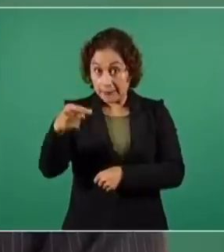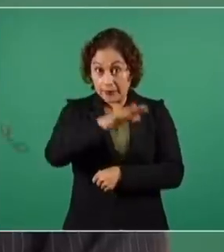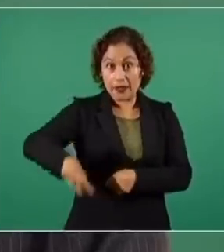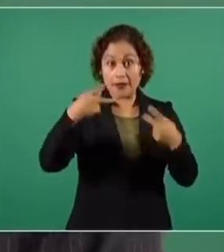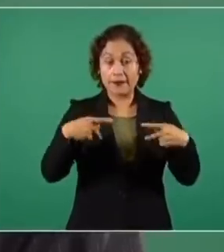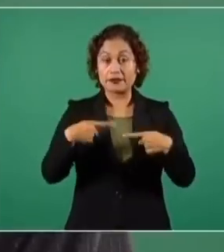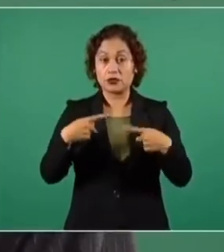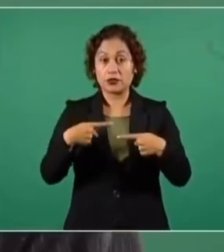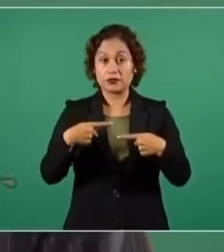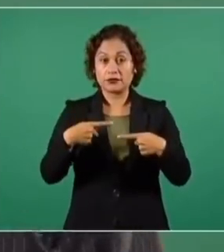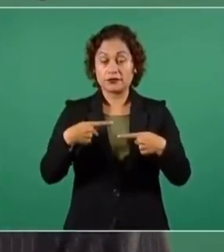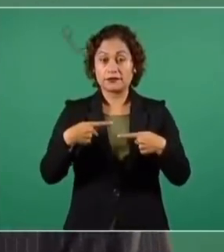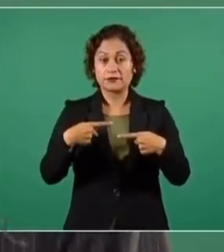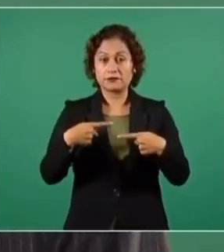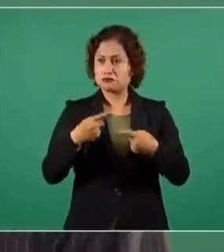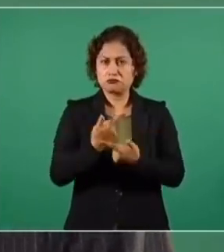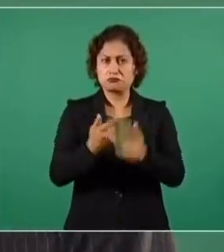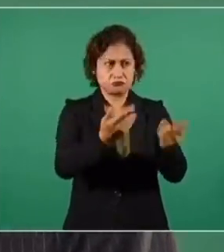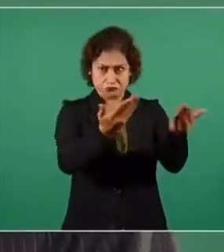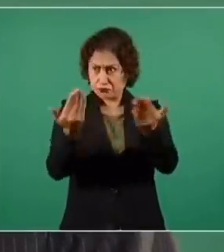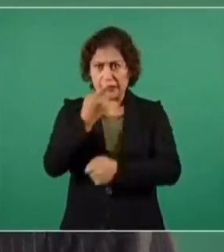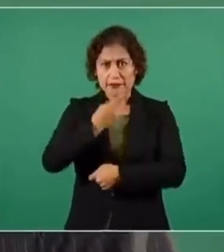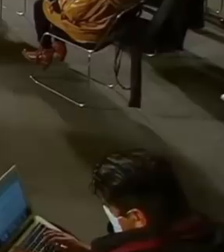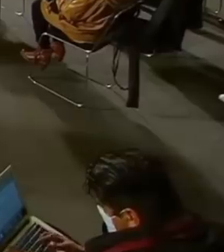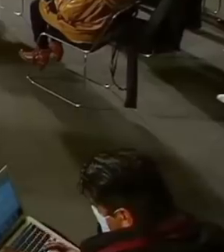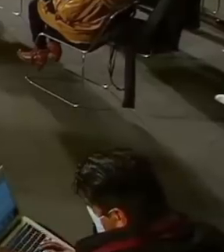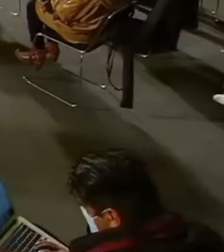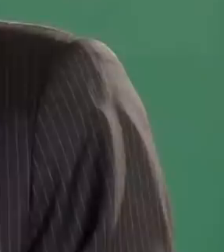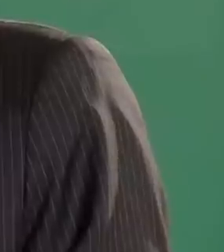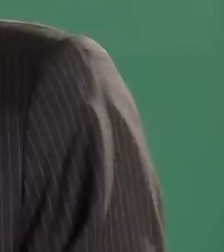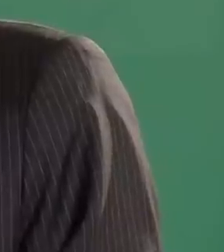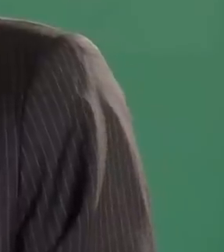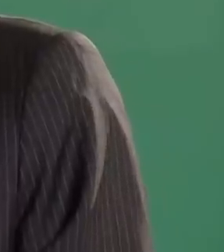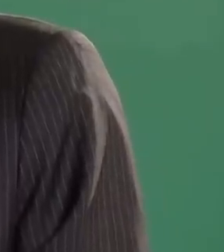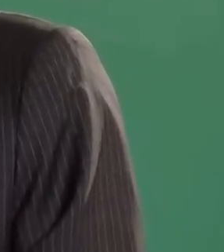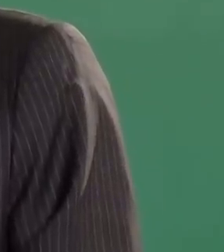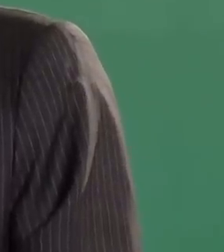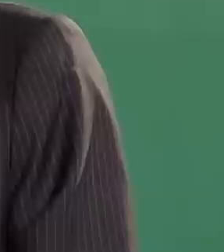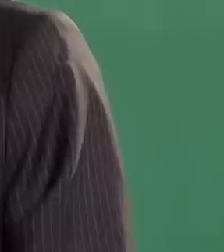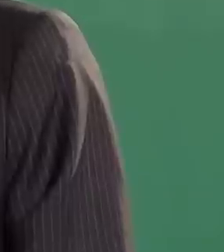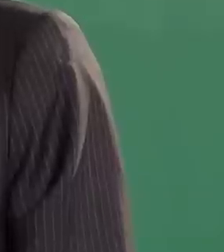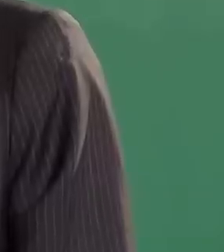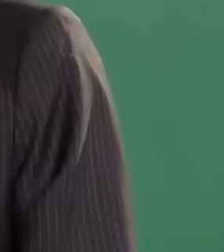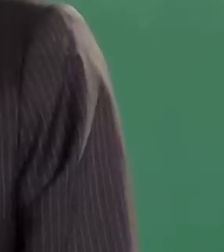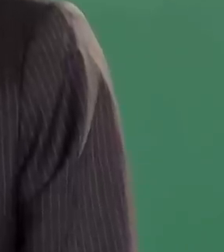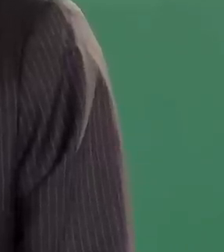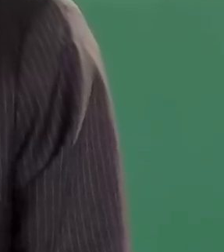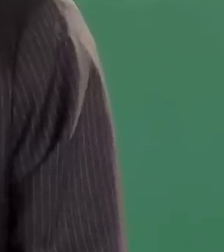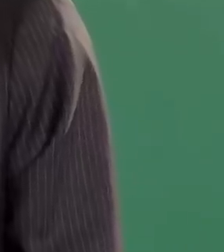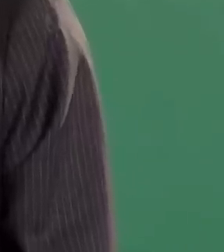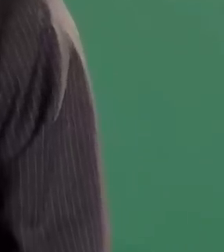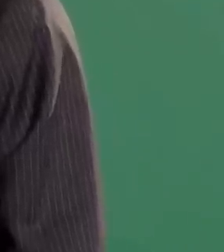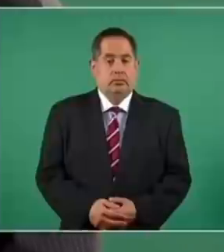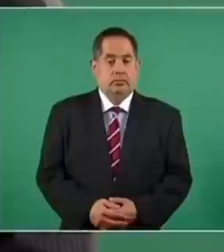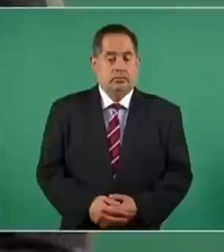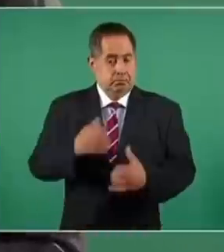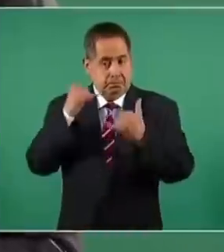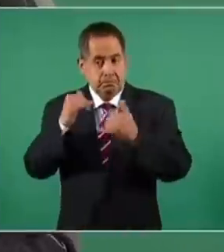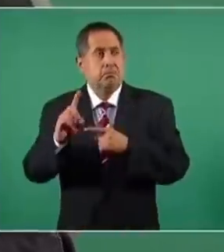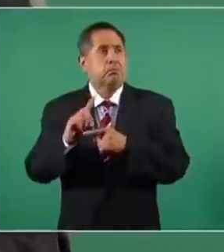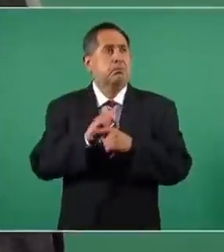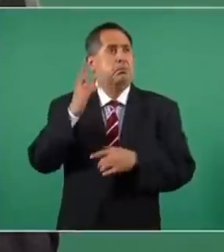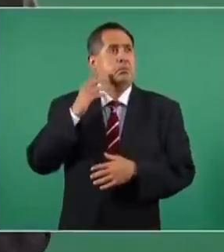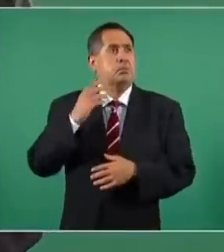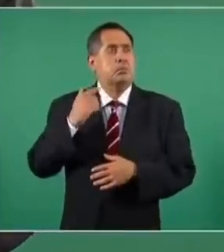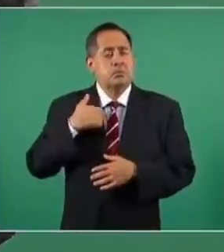se expresara. Si quería que yo siguiera o que me fuera. Tengo propuesto desde el